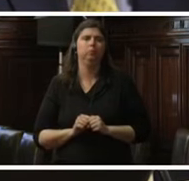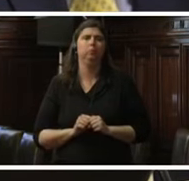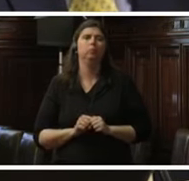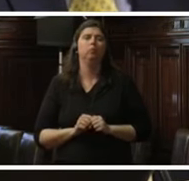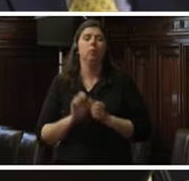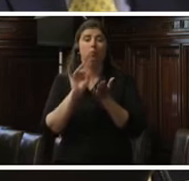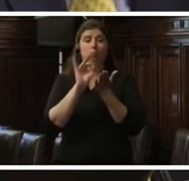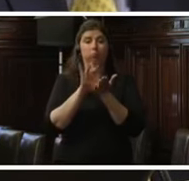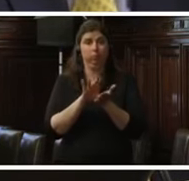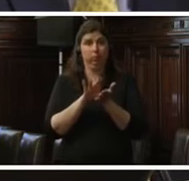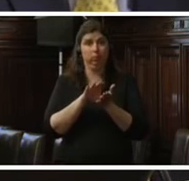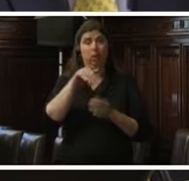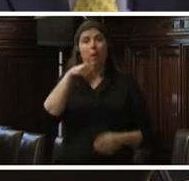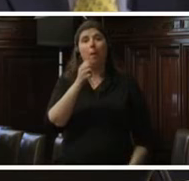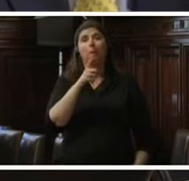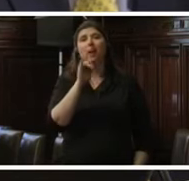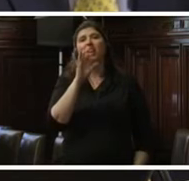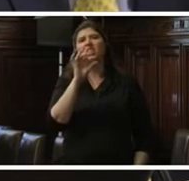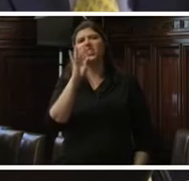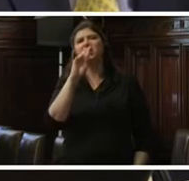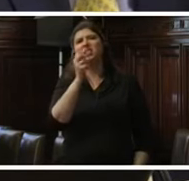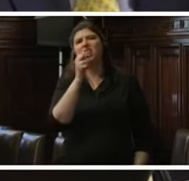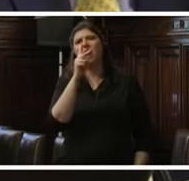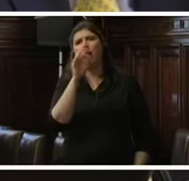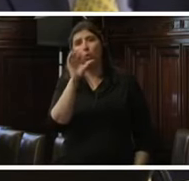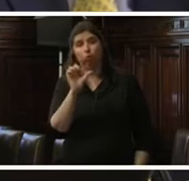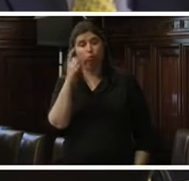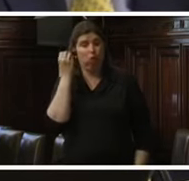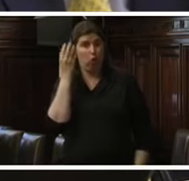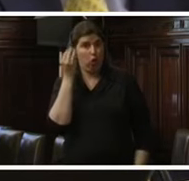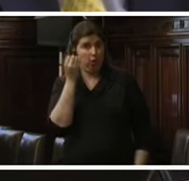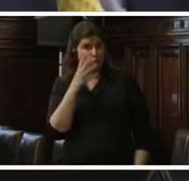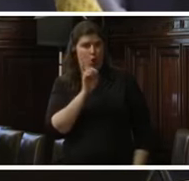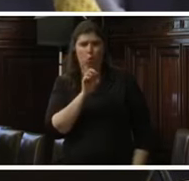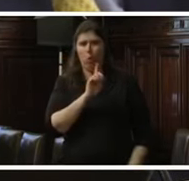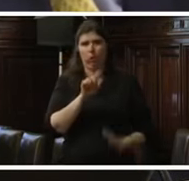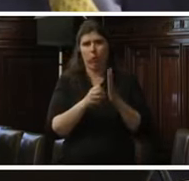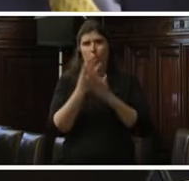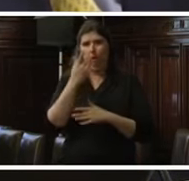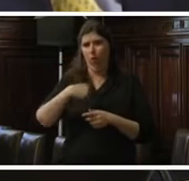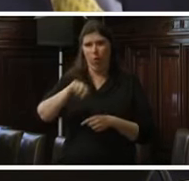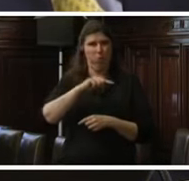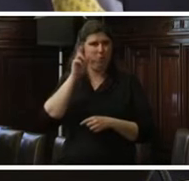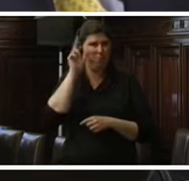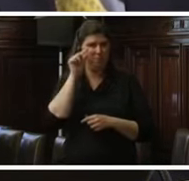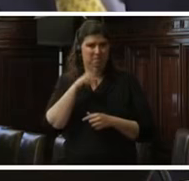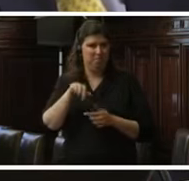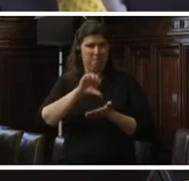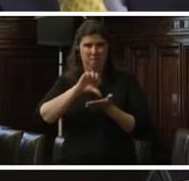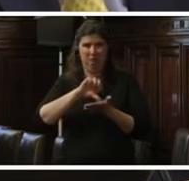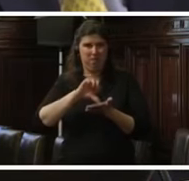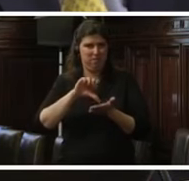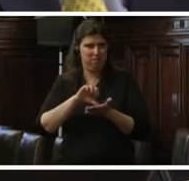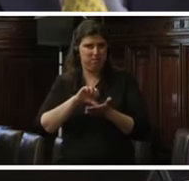Destituir a magistrados del Tribunal Constitucional por parte del Congreso no es una novedad en nuestro país y la Comisión y la Corte